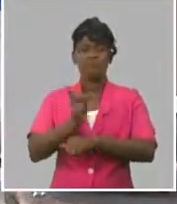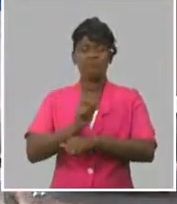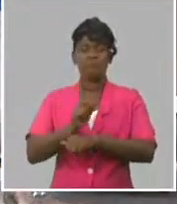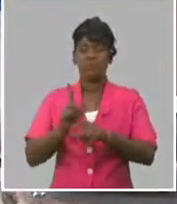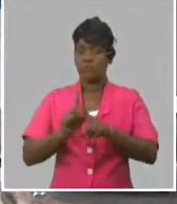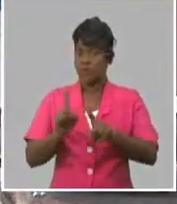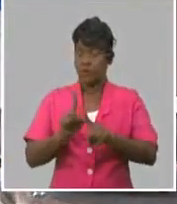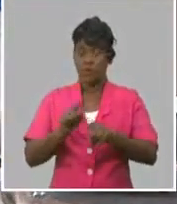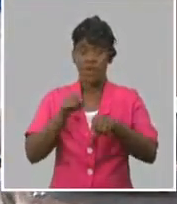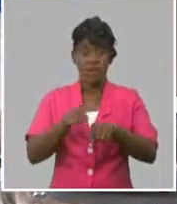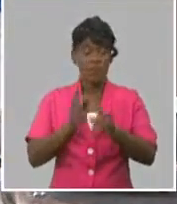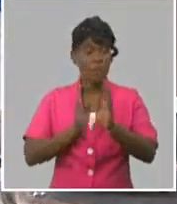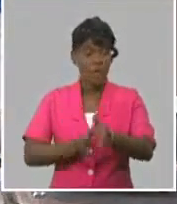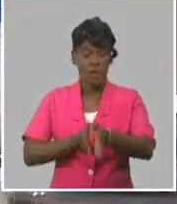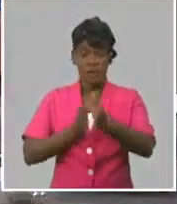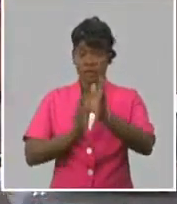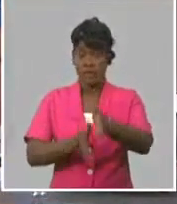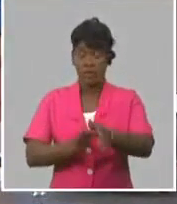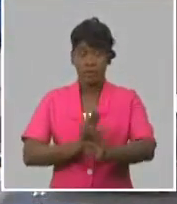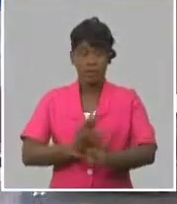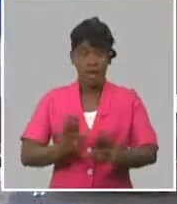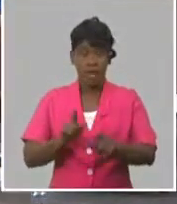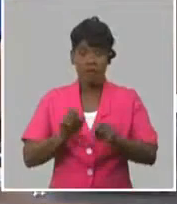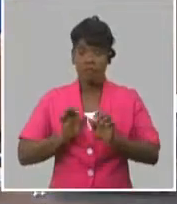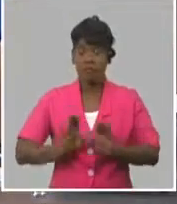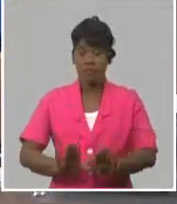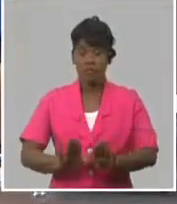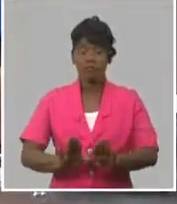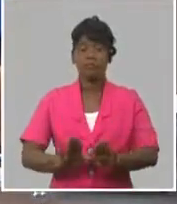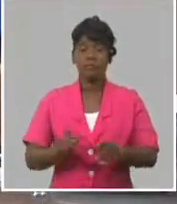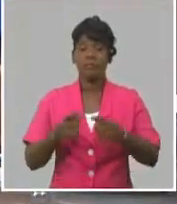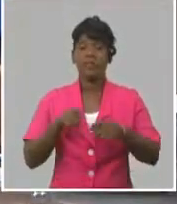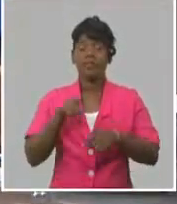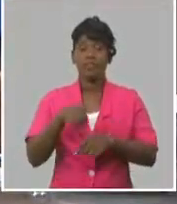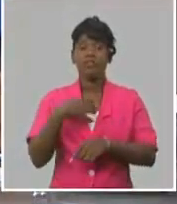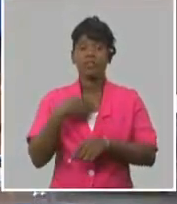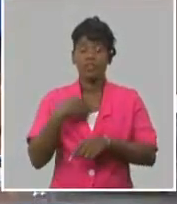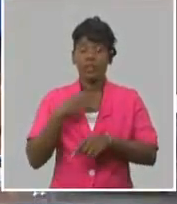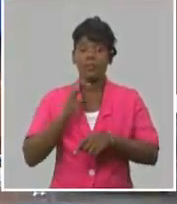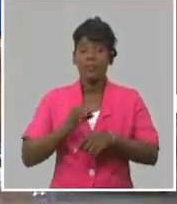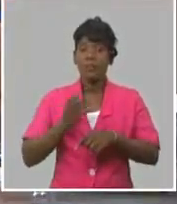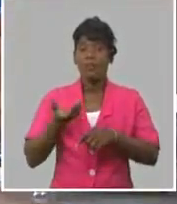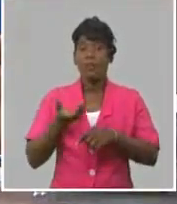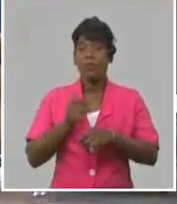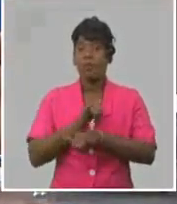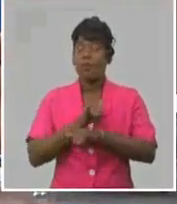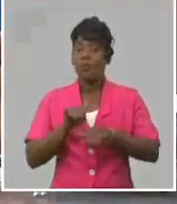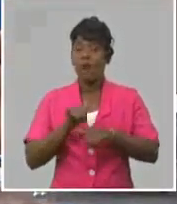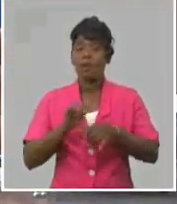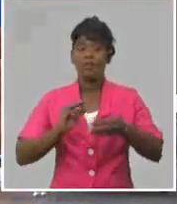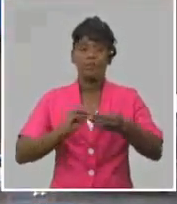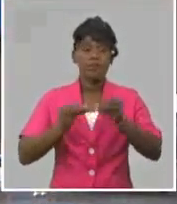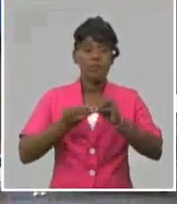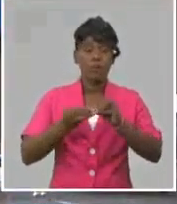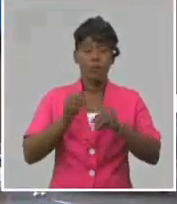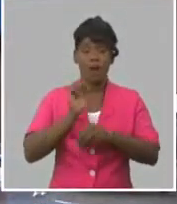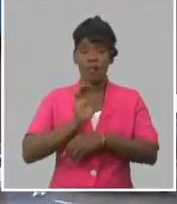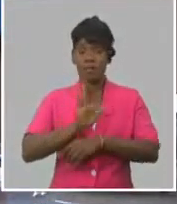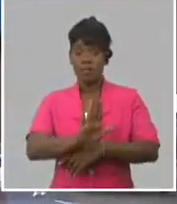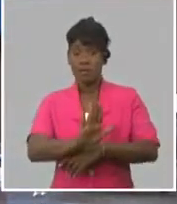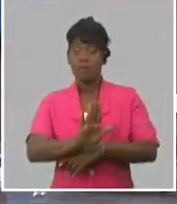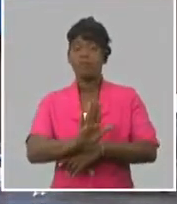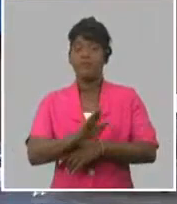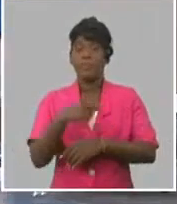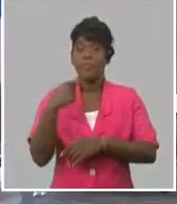es posible. Y como ya te dije, el carácter transversal que tiene el proceso más esta última característica